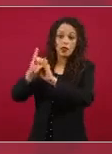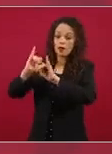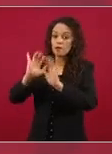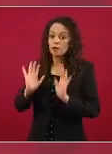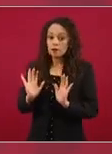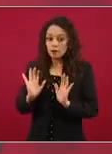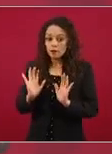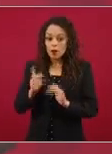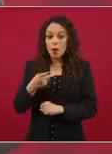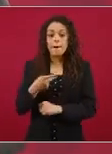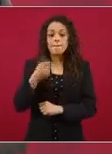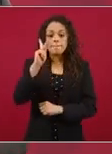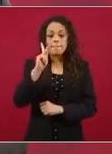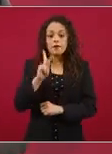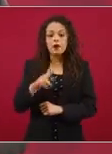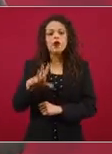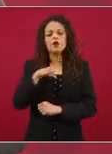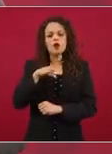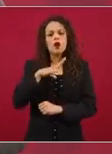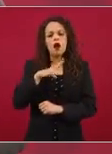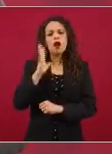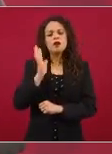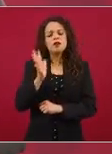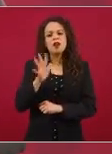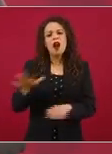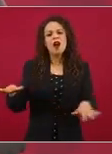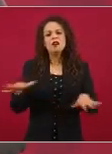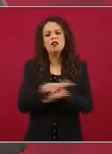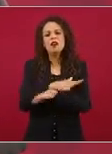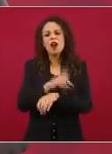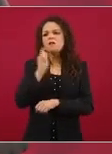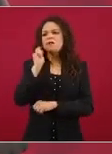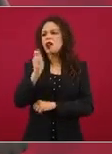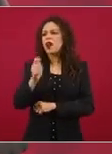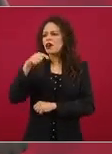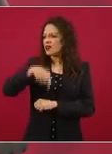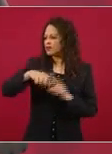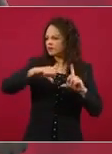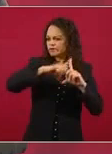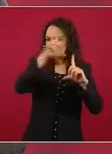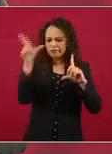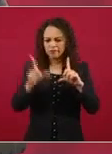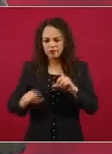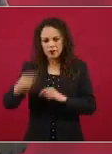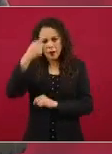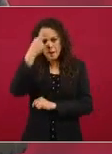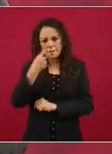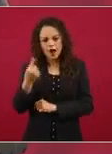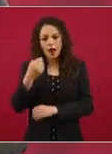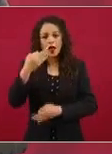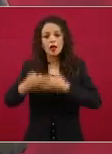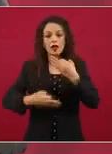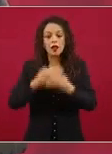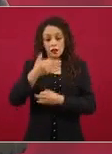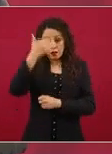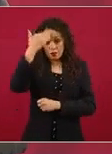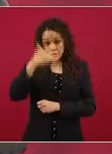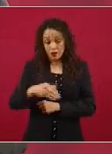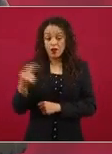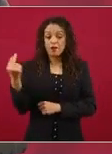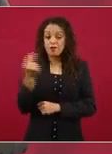ambiente distinto en el país en favor de la justicia, en contra de la impunidad